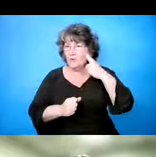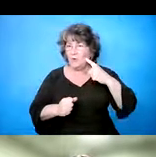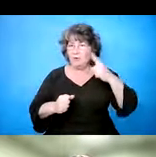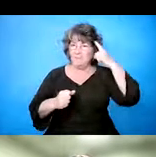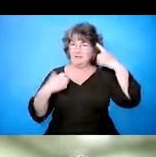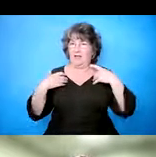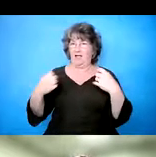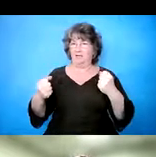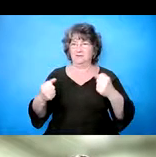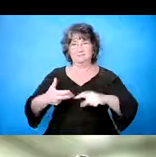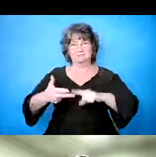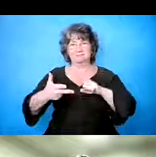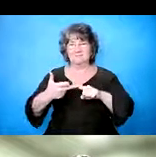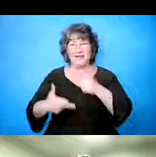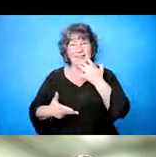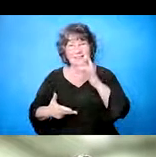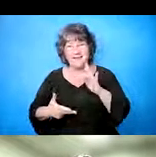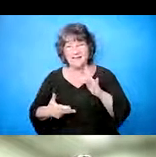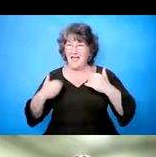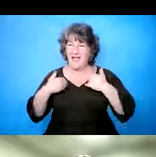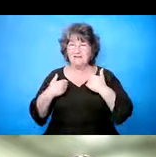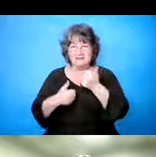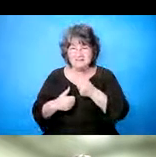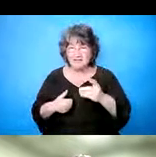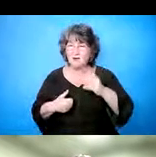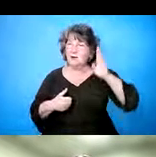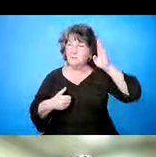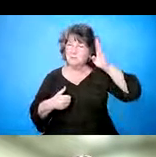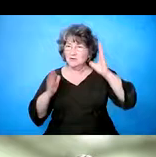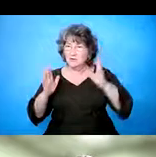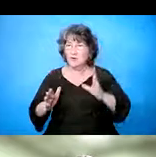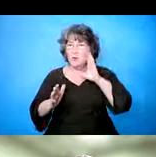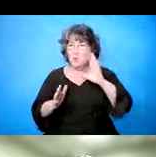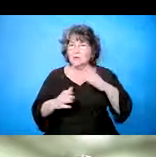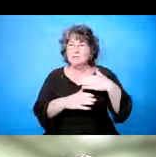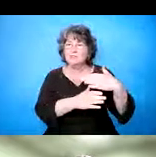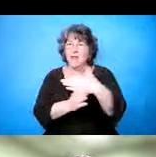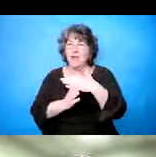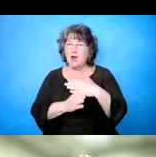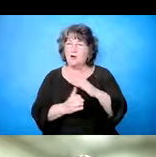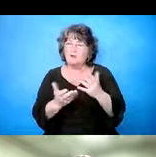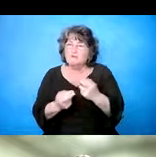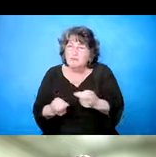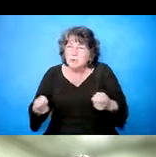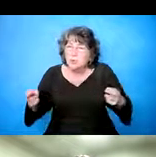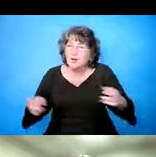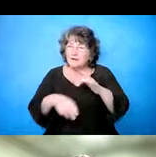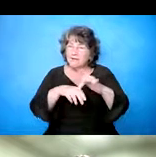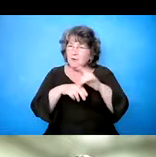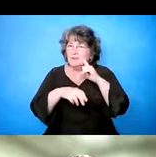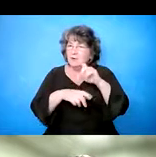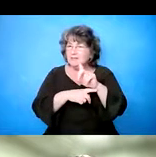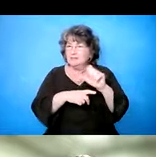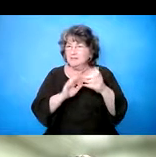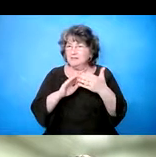del uno al otro. Y también tenemos algunos presentadores que van a compartir algunos recursos que están disponibles a la comunidad